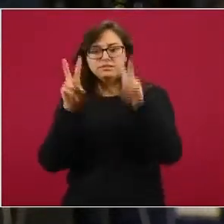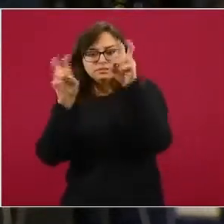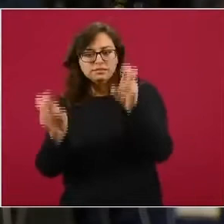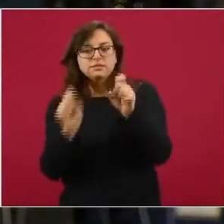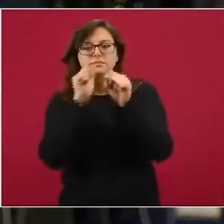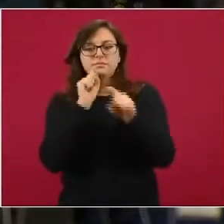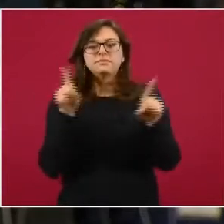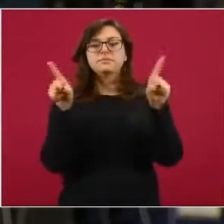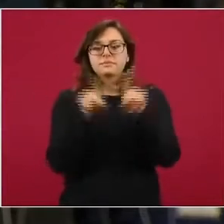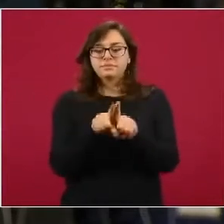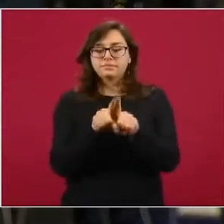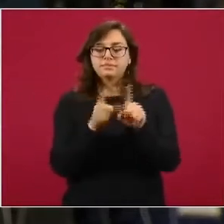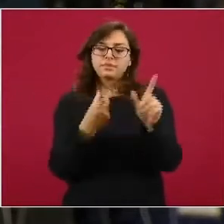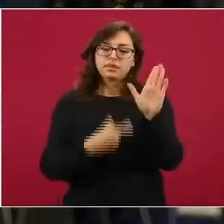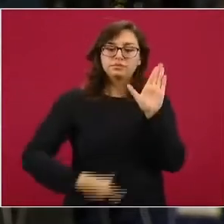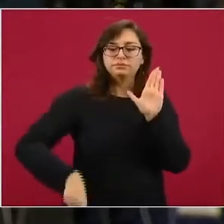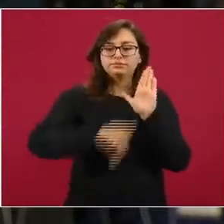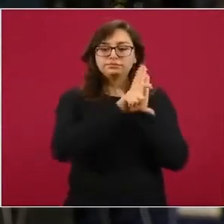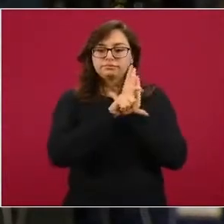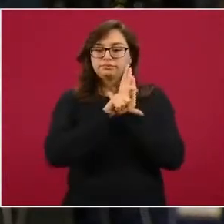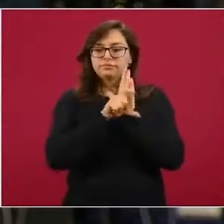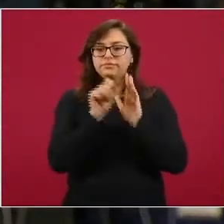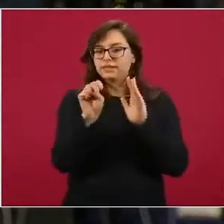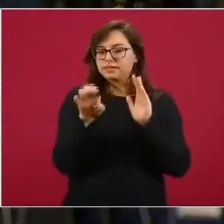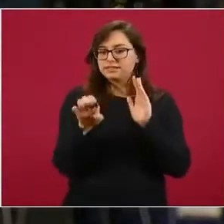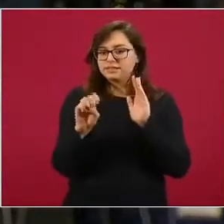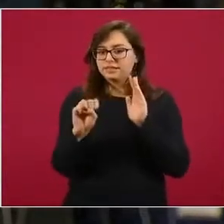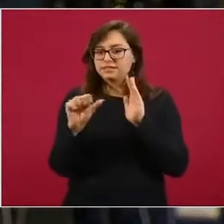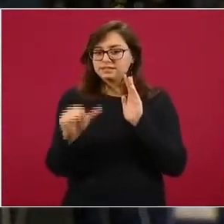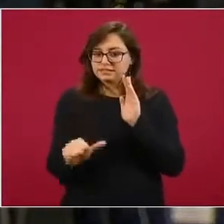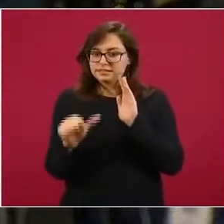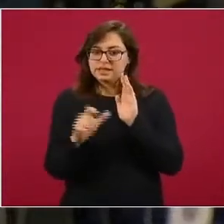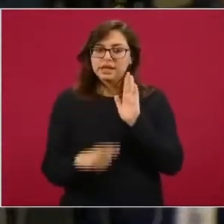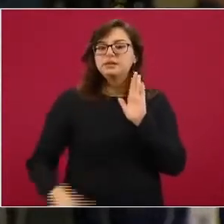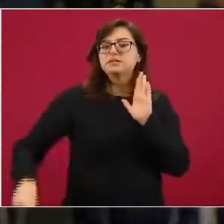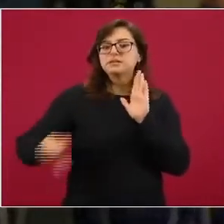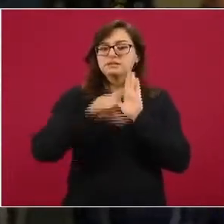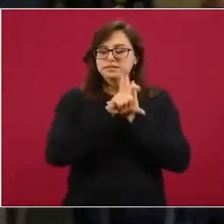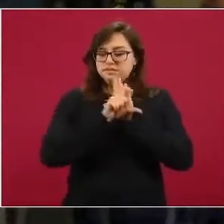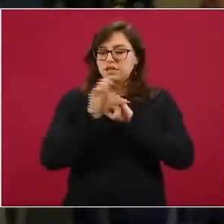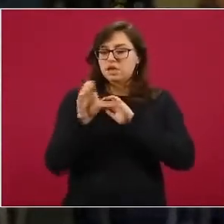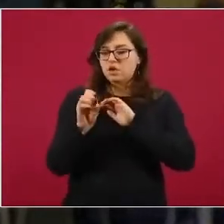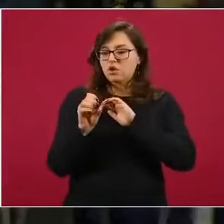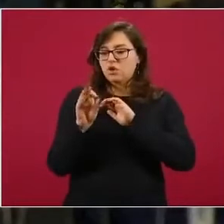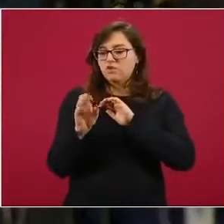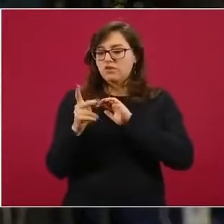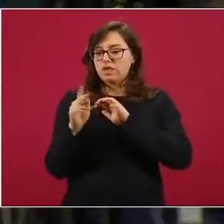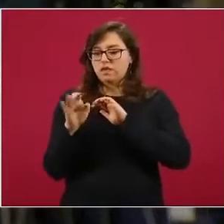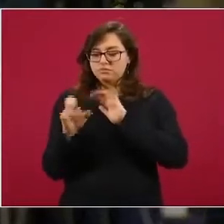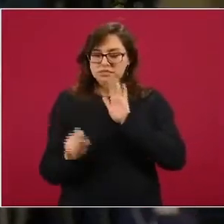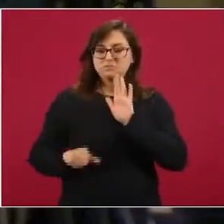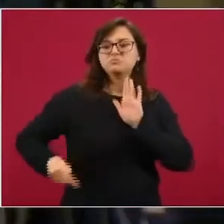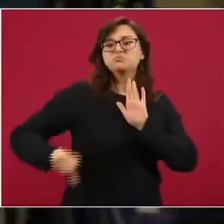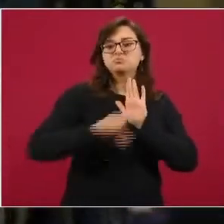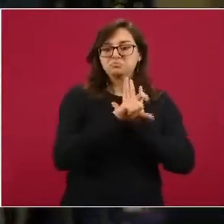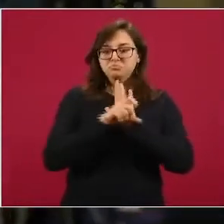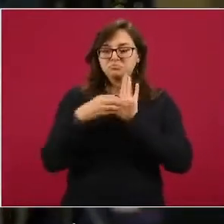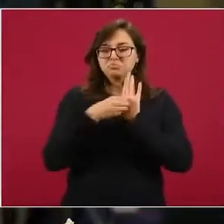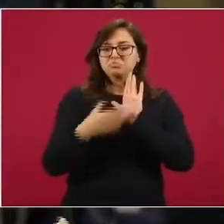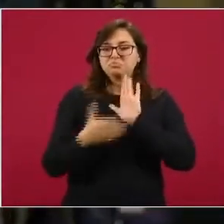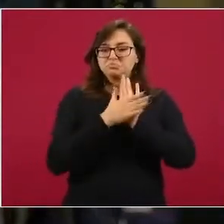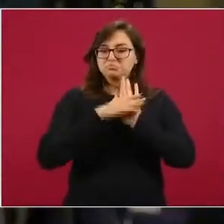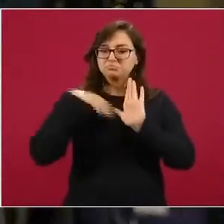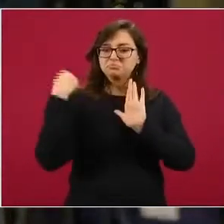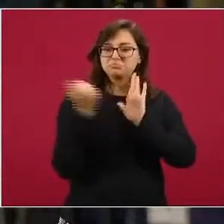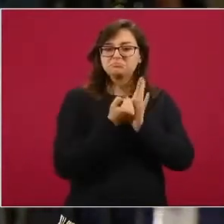está usando el logotipo de la Secretaría de Salud y de la COFEPRIS en estas promociones. Entonces,